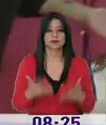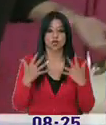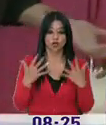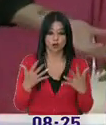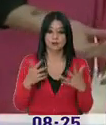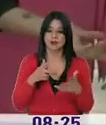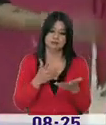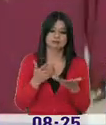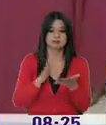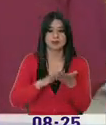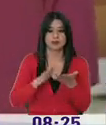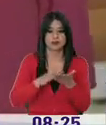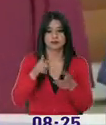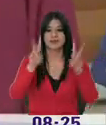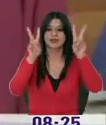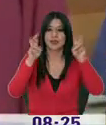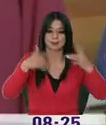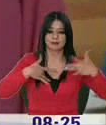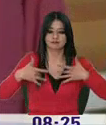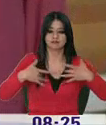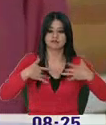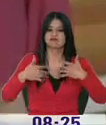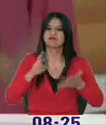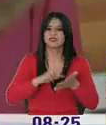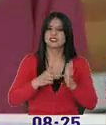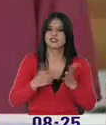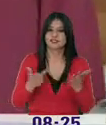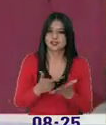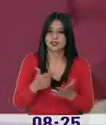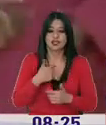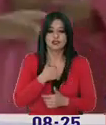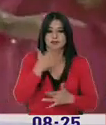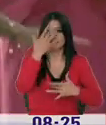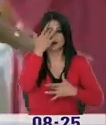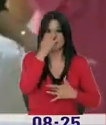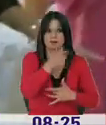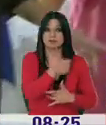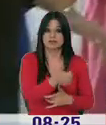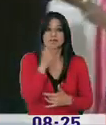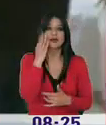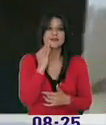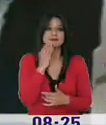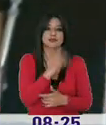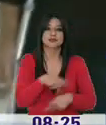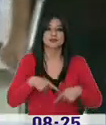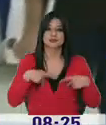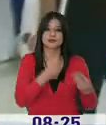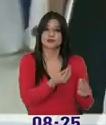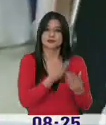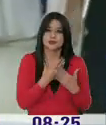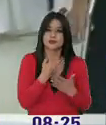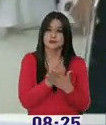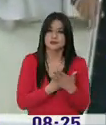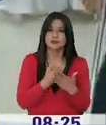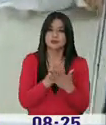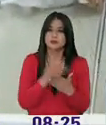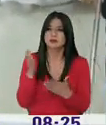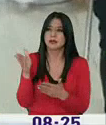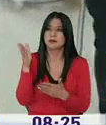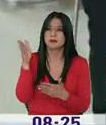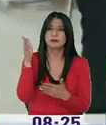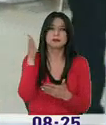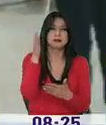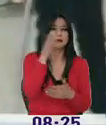precisamente de esas historias de vida que los pacientes han compartido con nosotros de su peregrinar por varios sitios, por varios